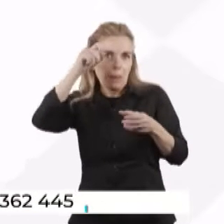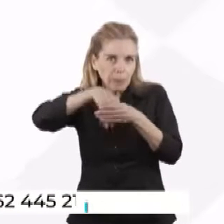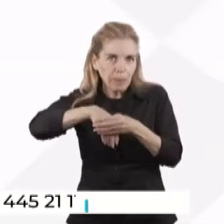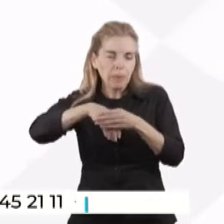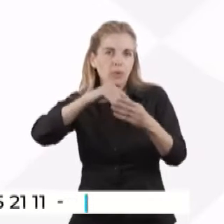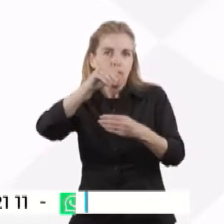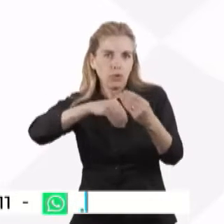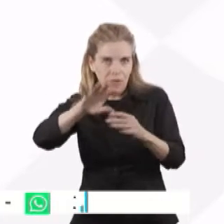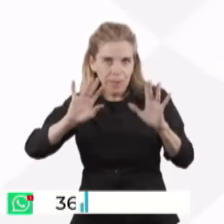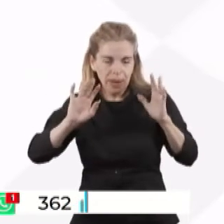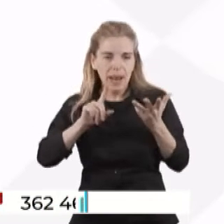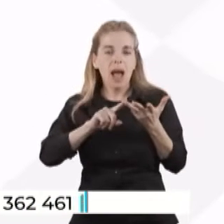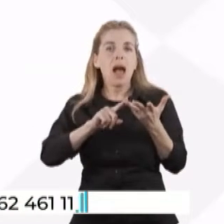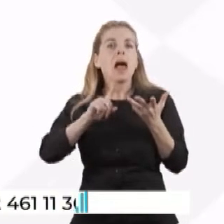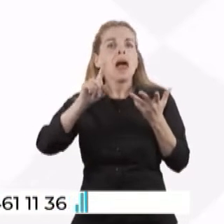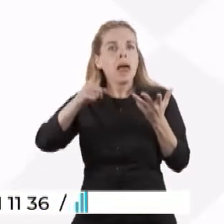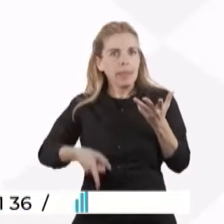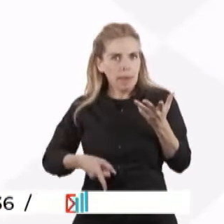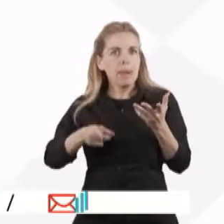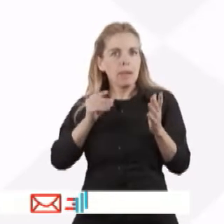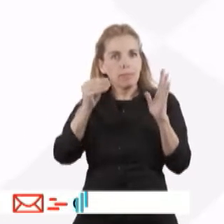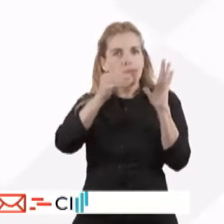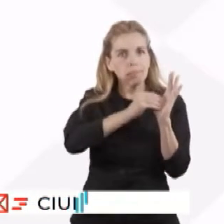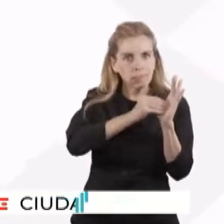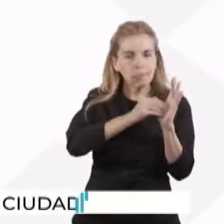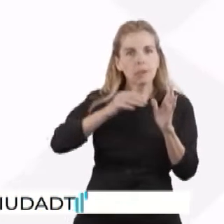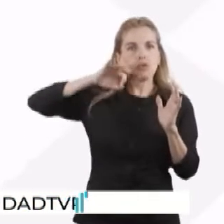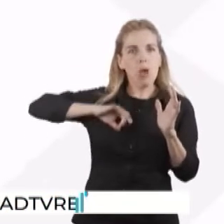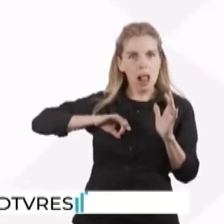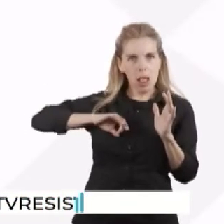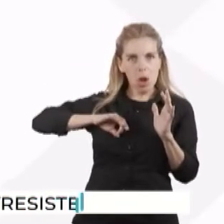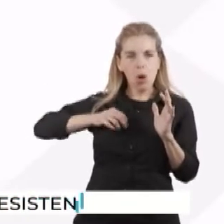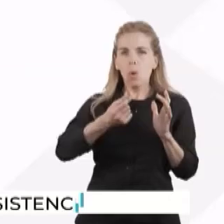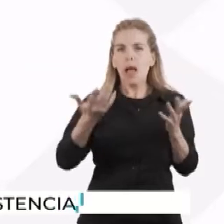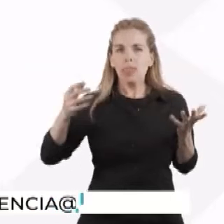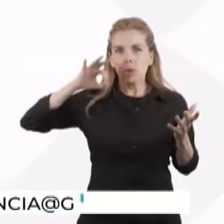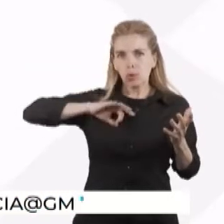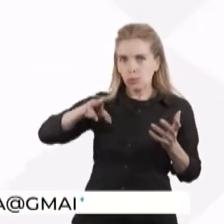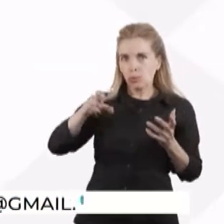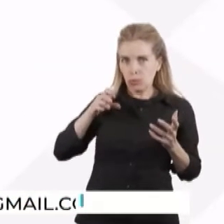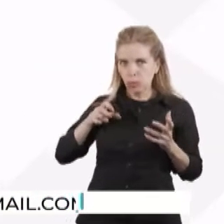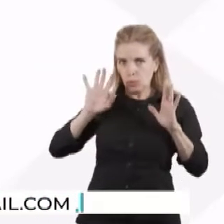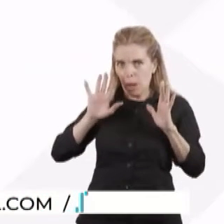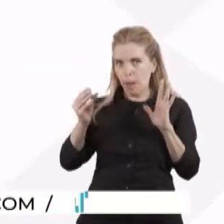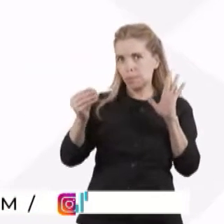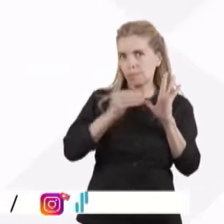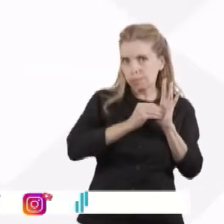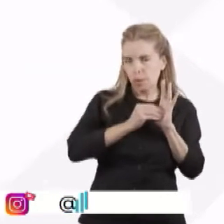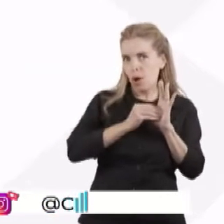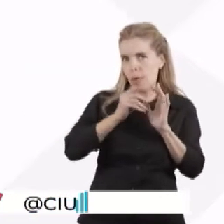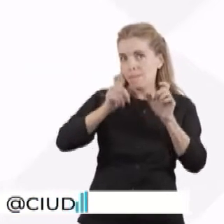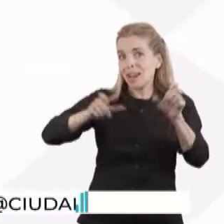el ingreso económico que tenga cada uno de los mayores, por cualquier motivo o causa,